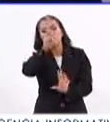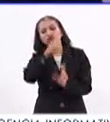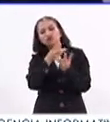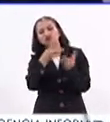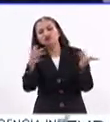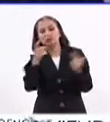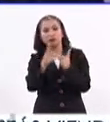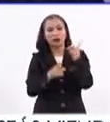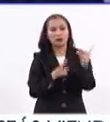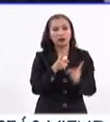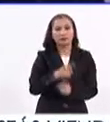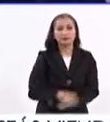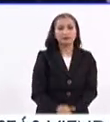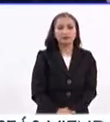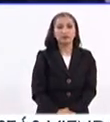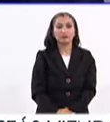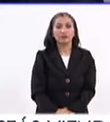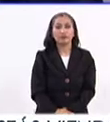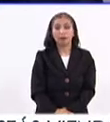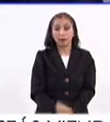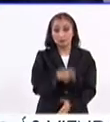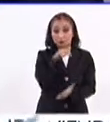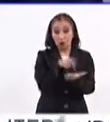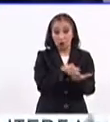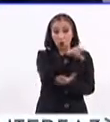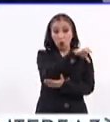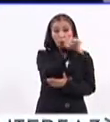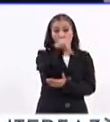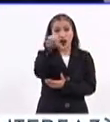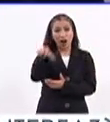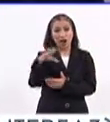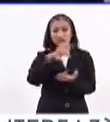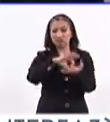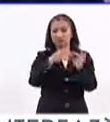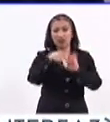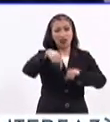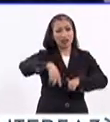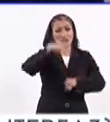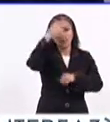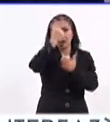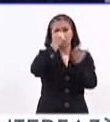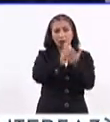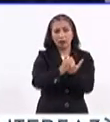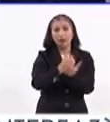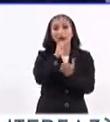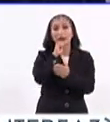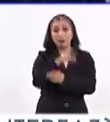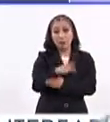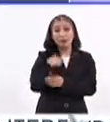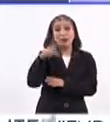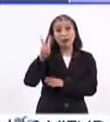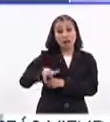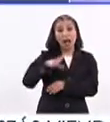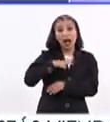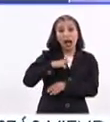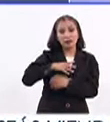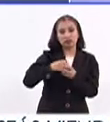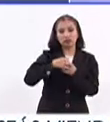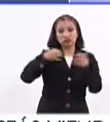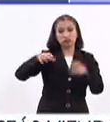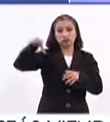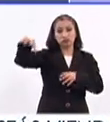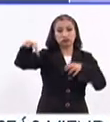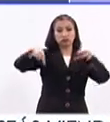ese abanico que estamos comentando. Las instalaciones, tenemos instalaciones olímpicas aquí en nuestra ciudad, y también es innegable decir que ha habido un